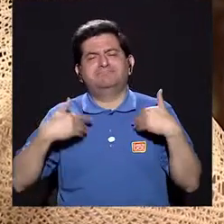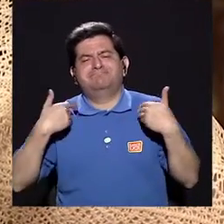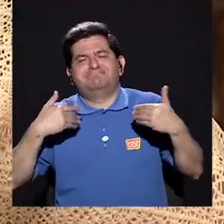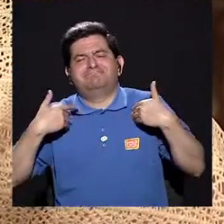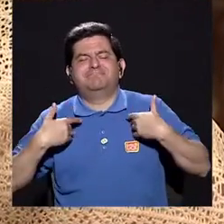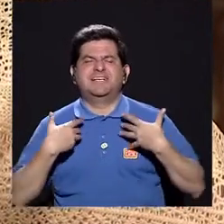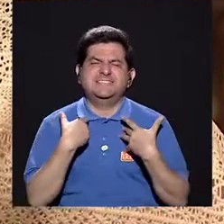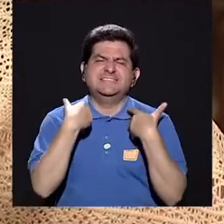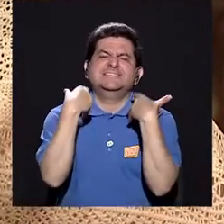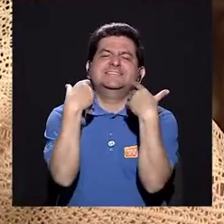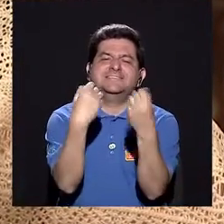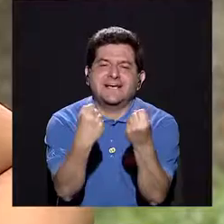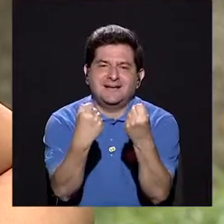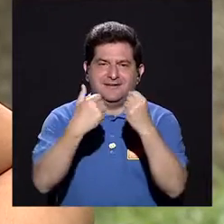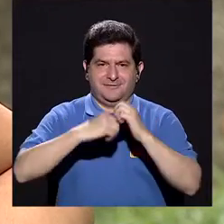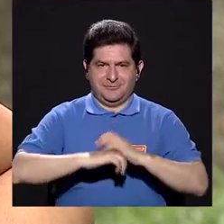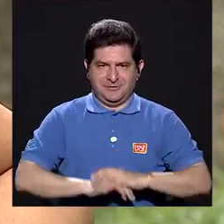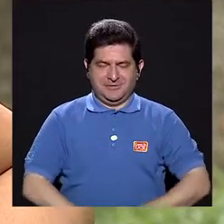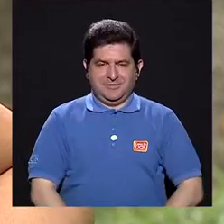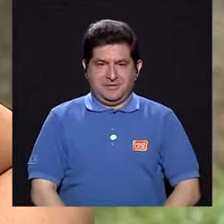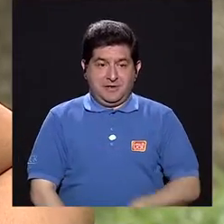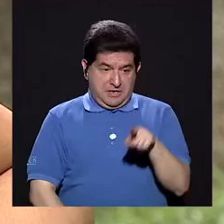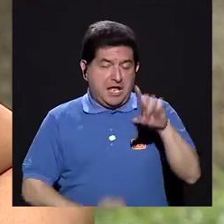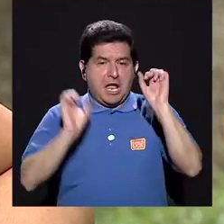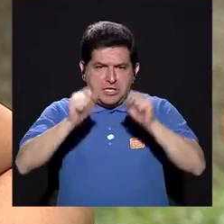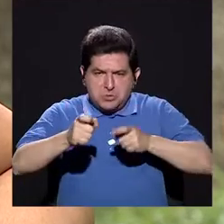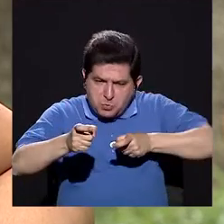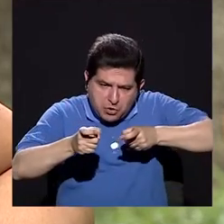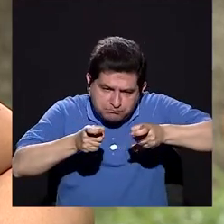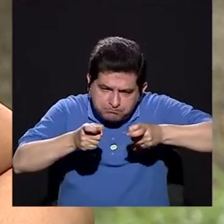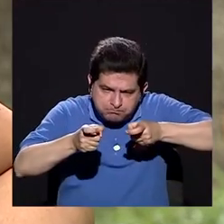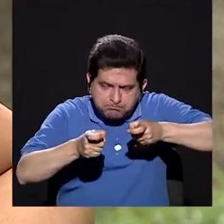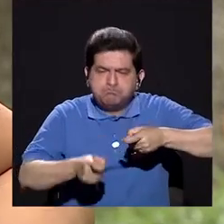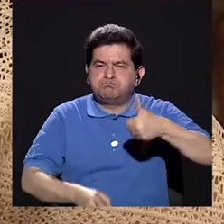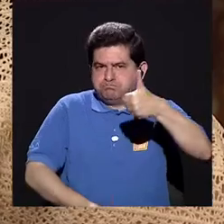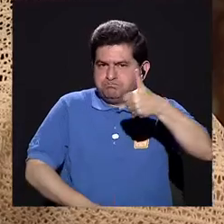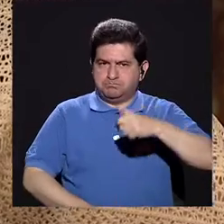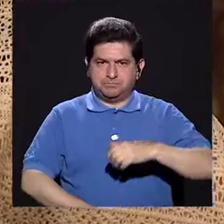alegre, saludable, manipulable,